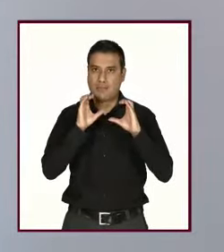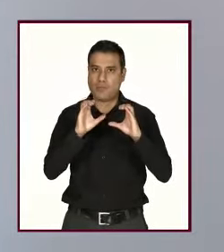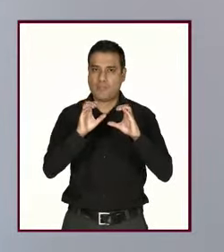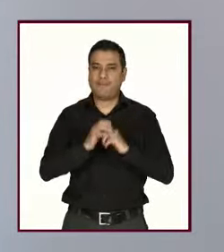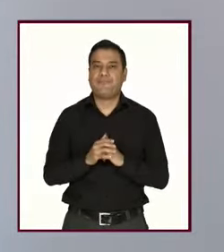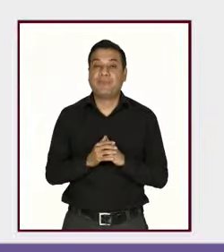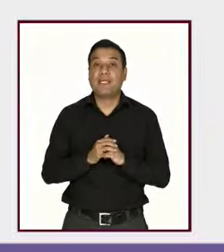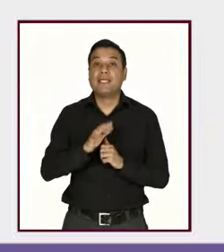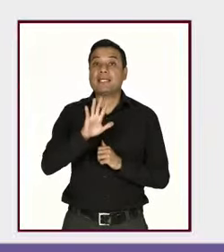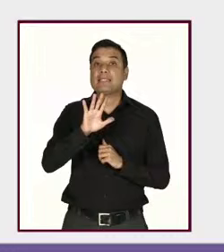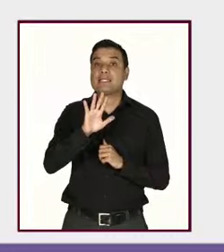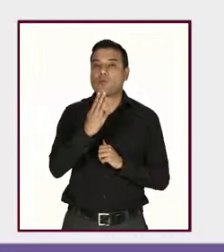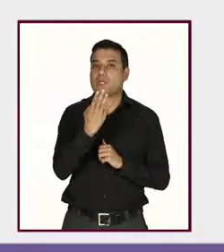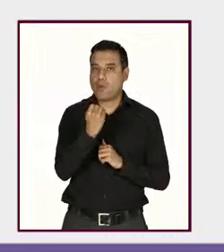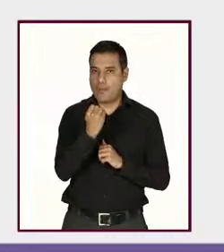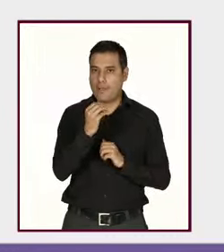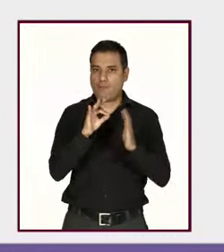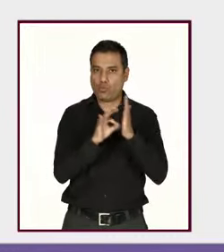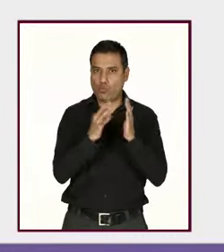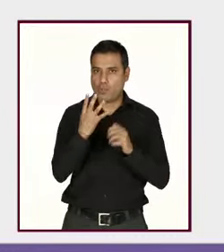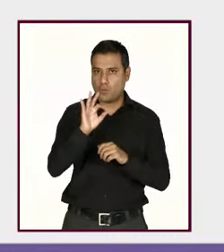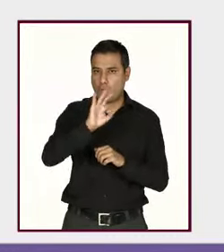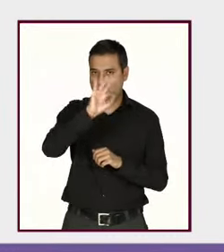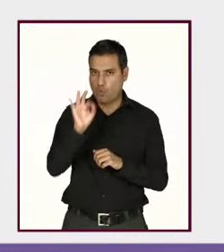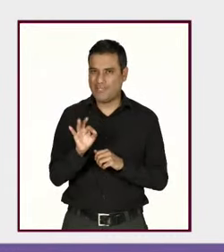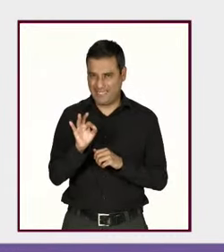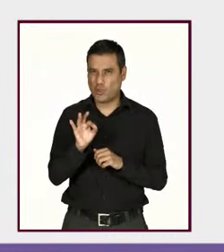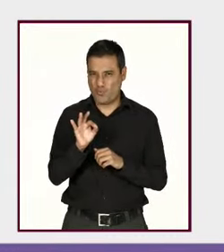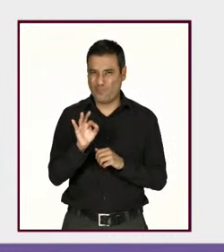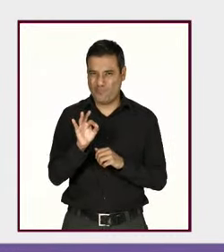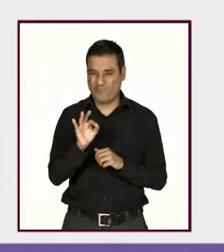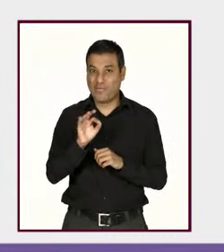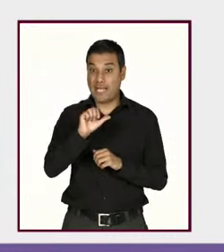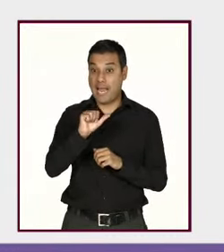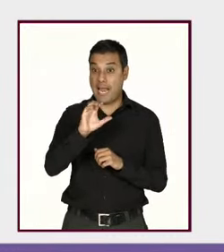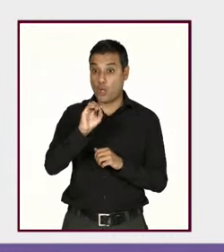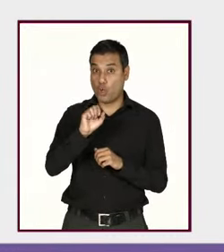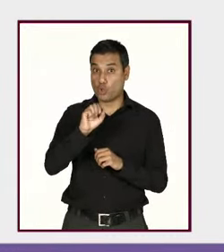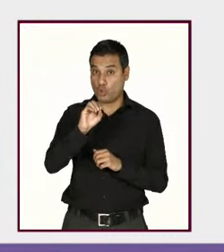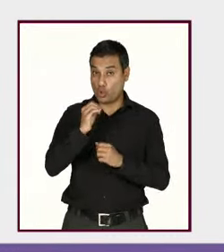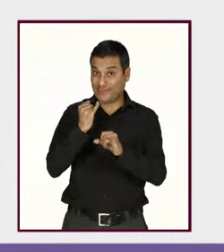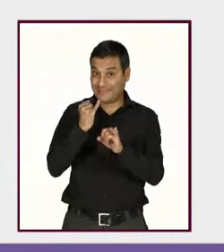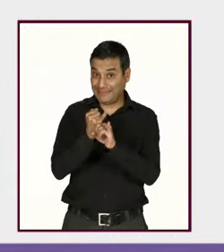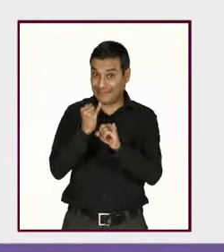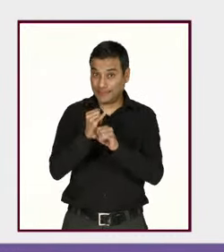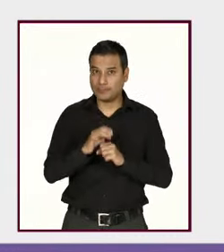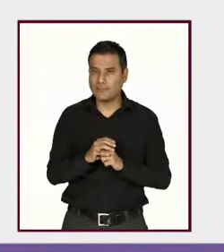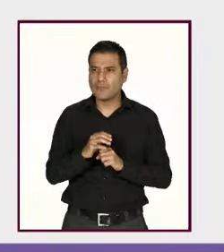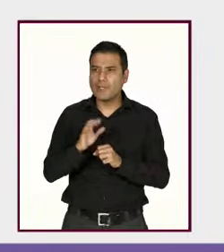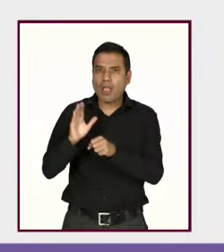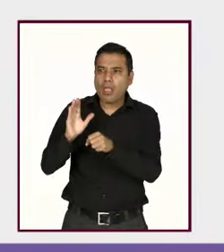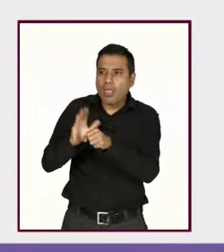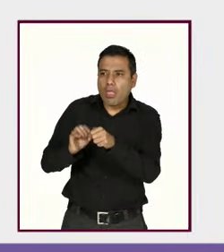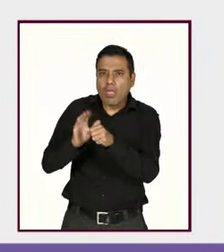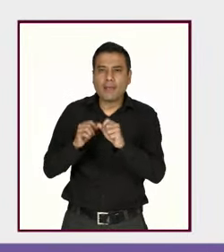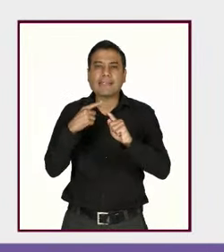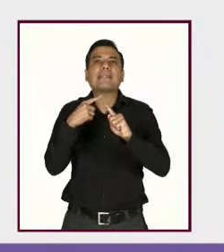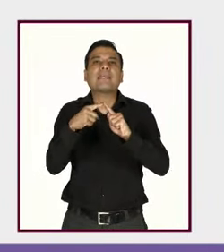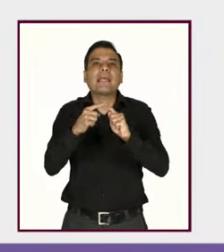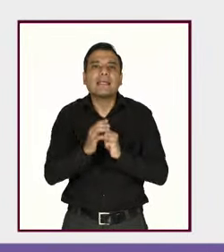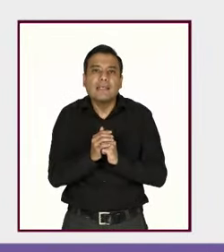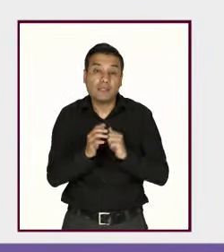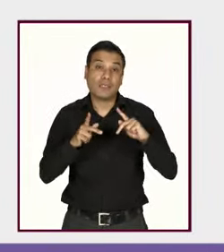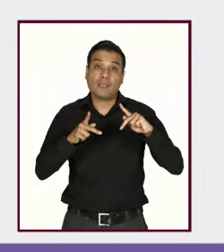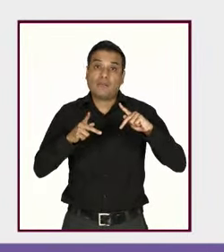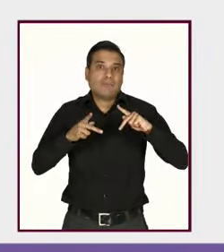.4% de los casos de ciberacoso, los agresores fueron personas desconocidas para